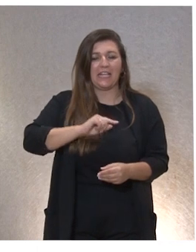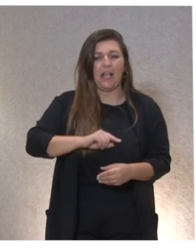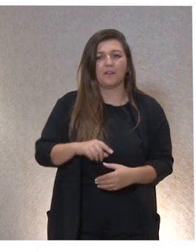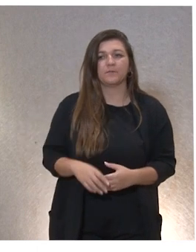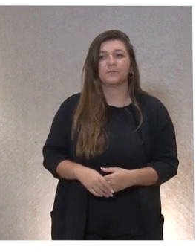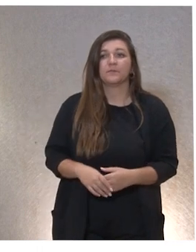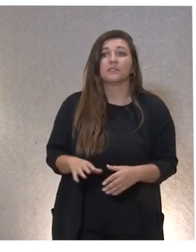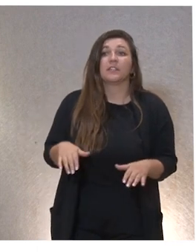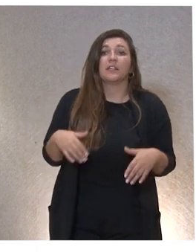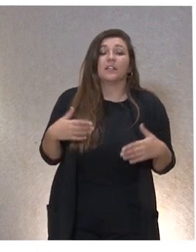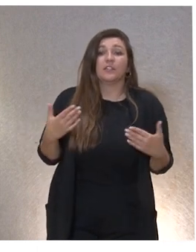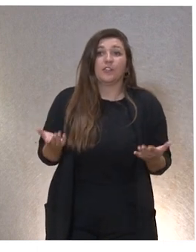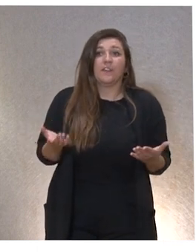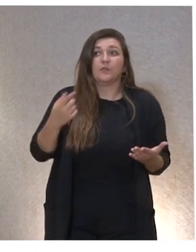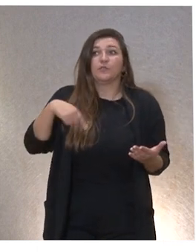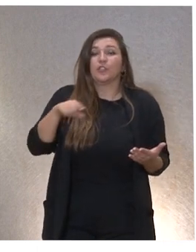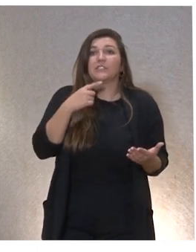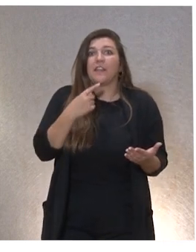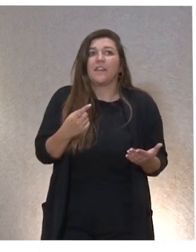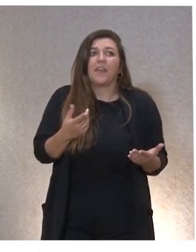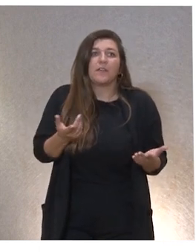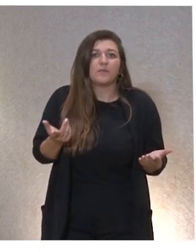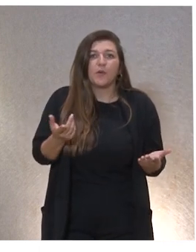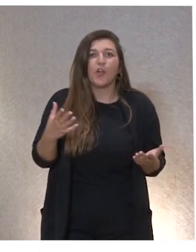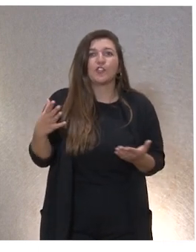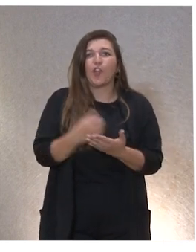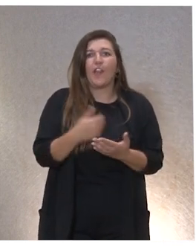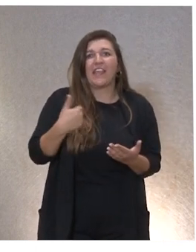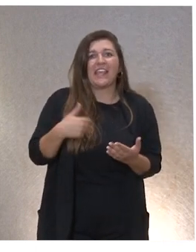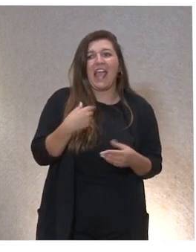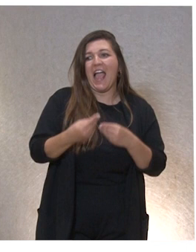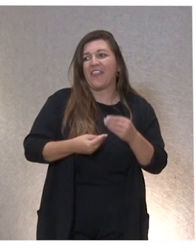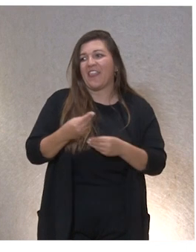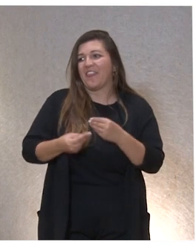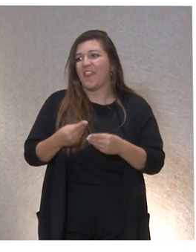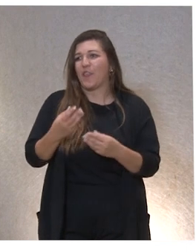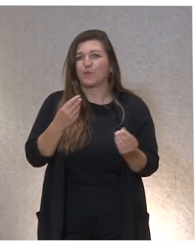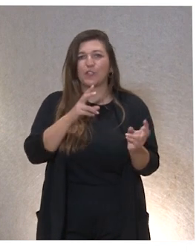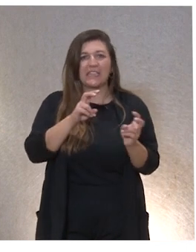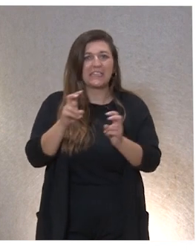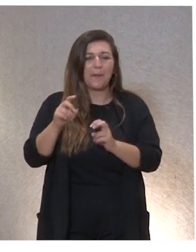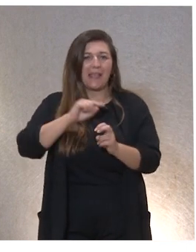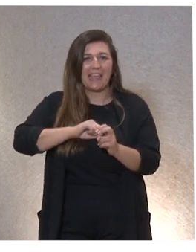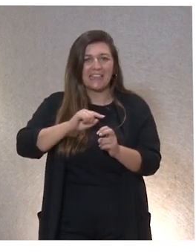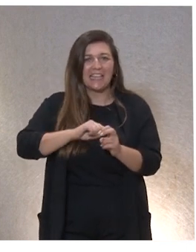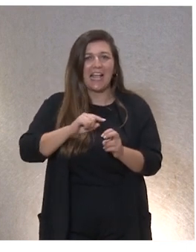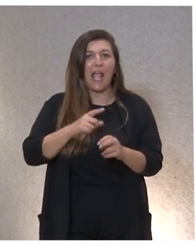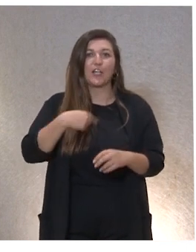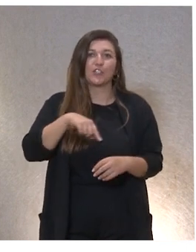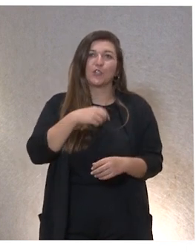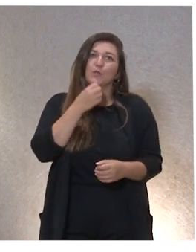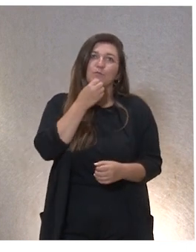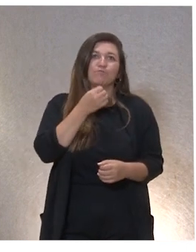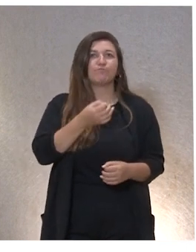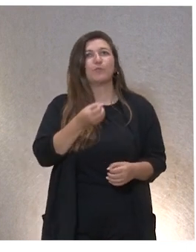y entonces diréis pues si lo hacemos todo ¿no? tenemos tantas cosas de ética que seremos muy buenos ¿no? pues